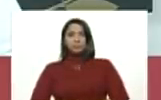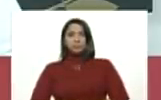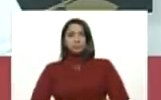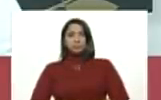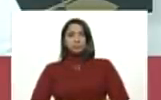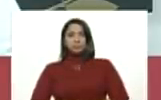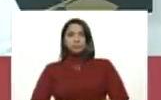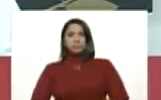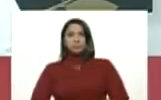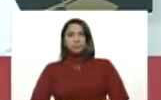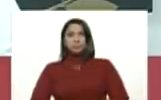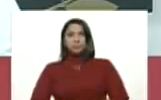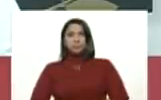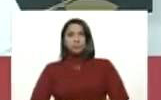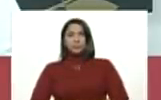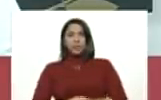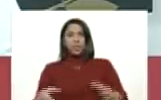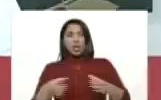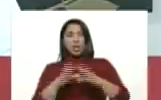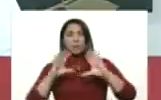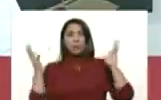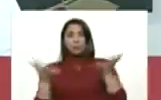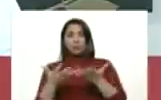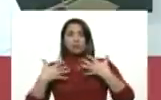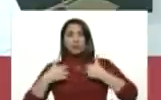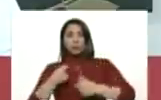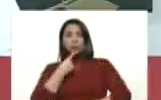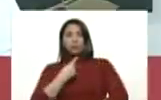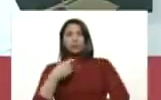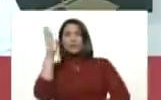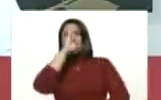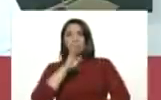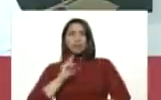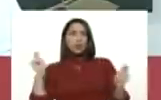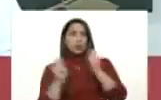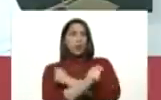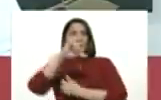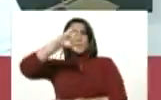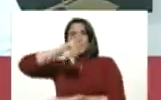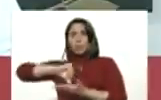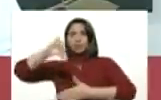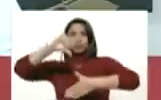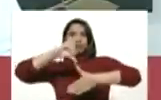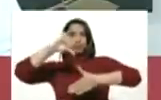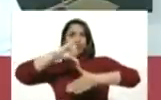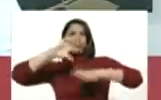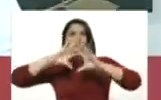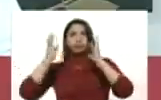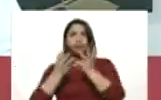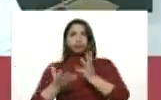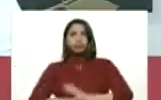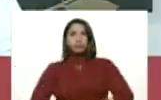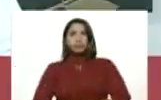780. Y la Organización Mundial de la Salud dice que Brasil se ha convertido en epicentro mundial.